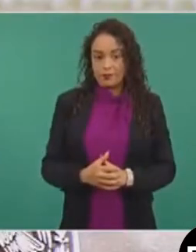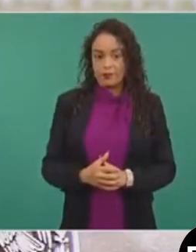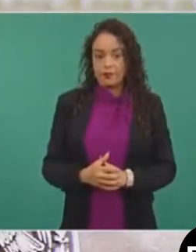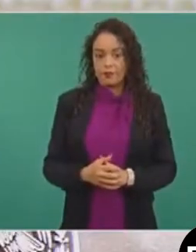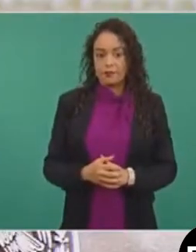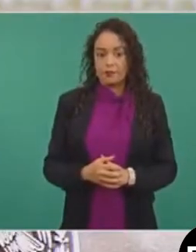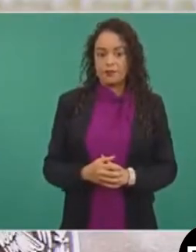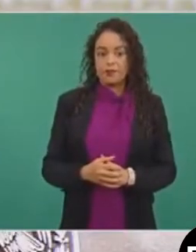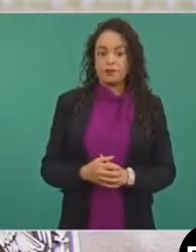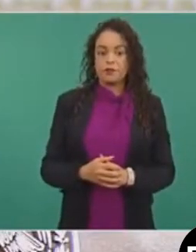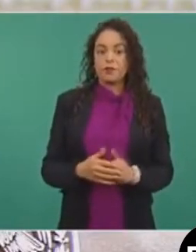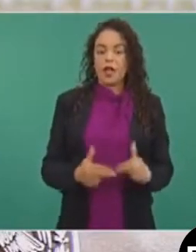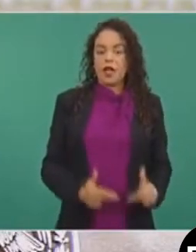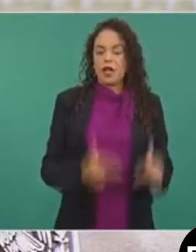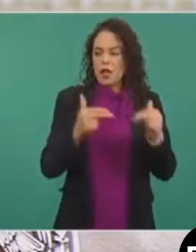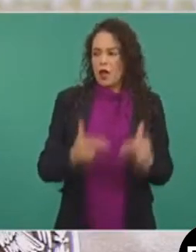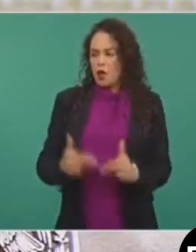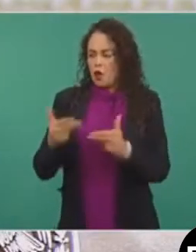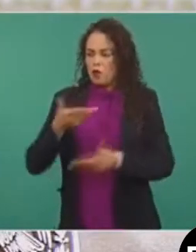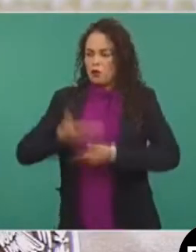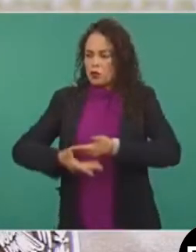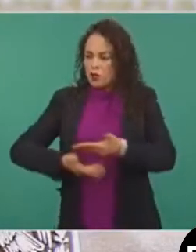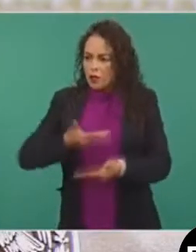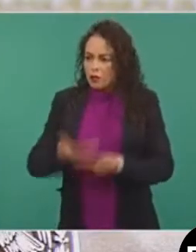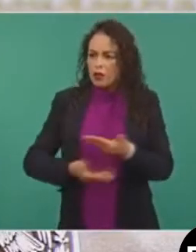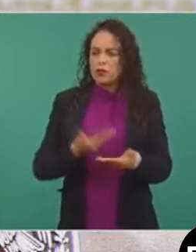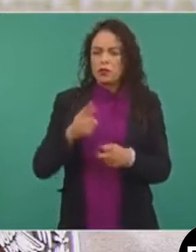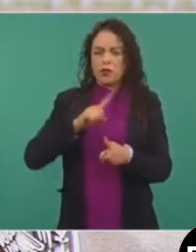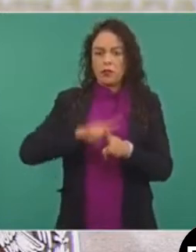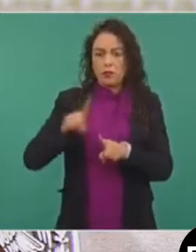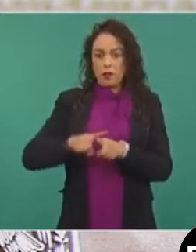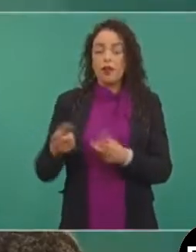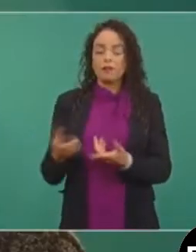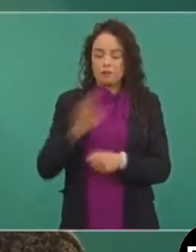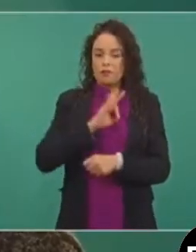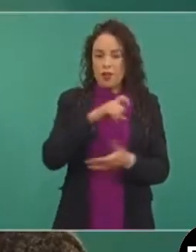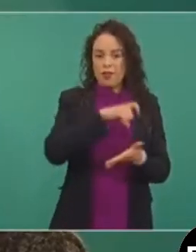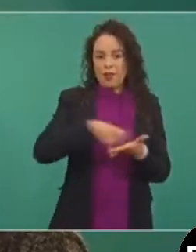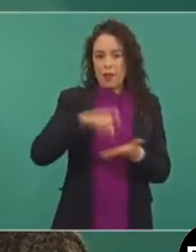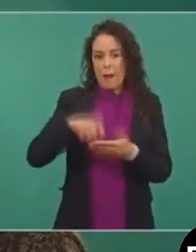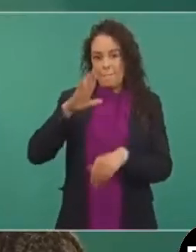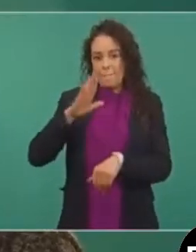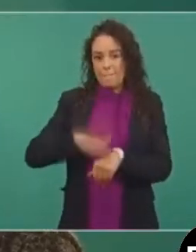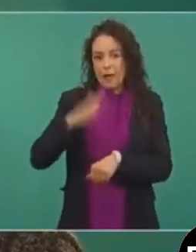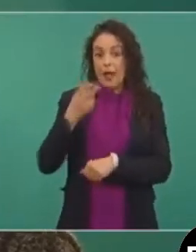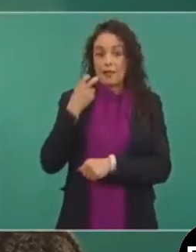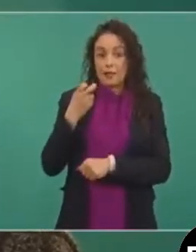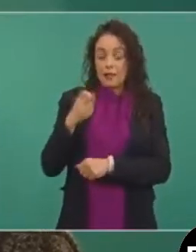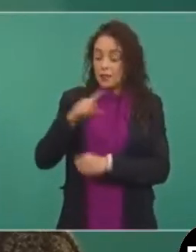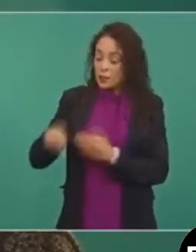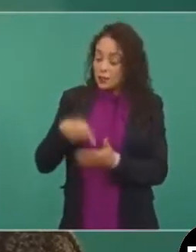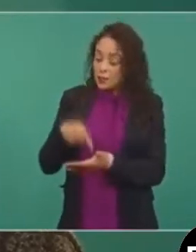en los diferentes negocios, servicios y eso ayuda a fortalecer la economía local.